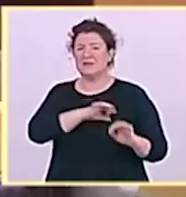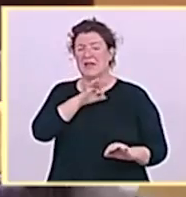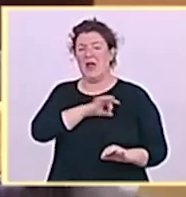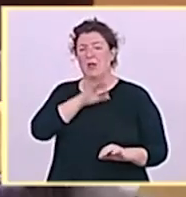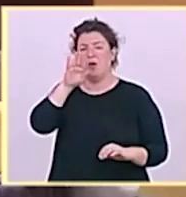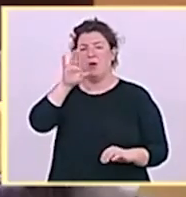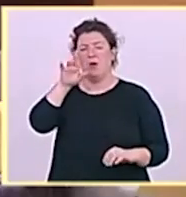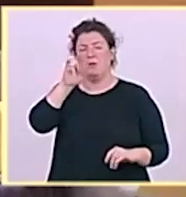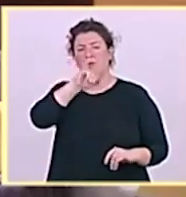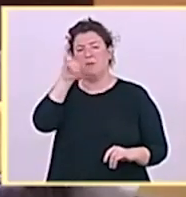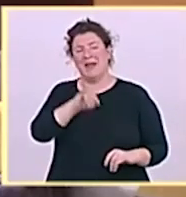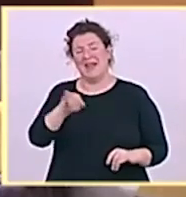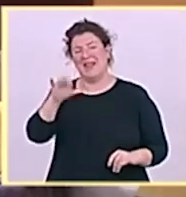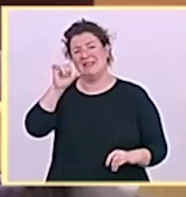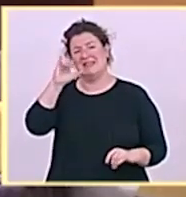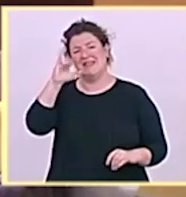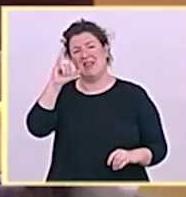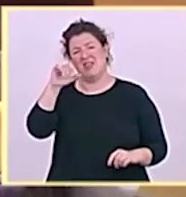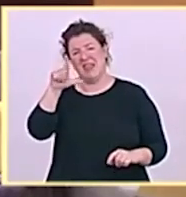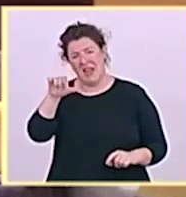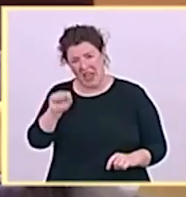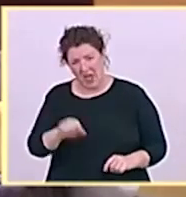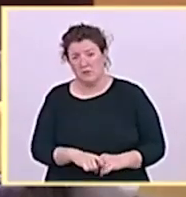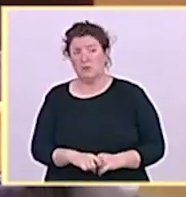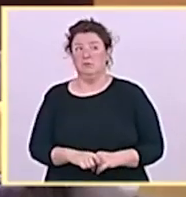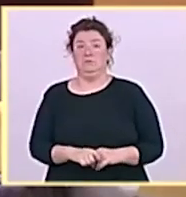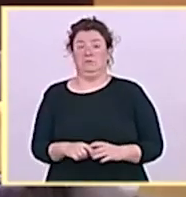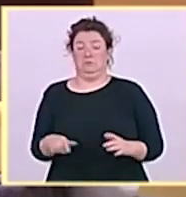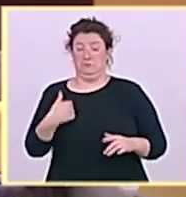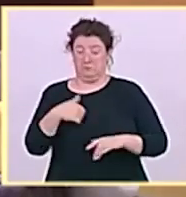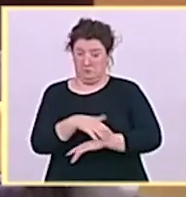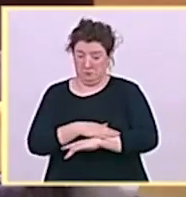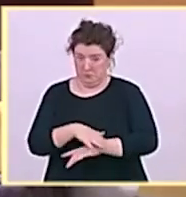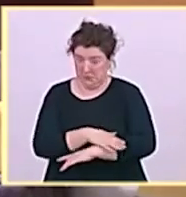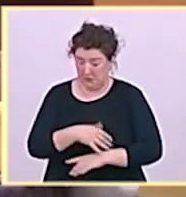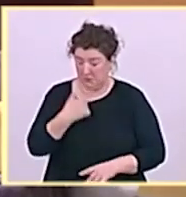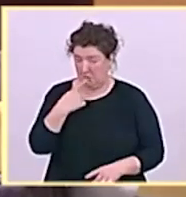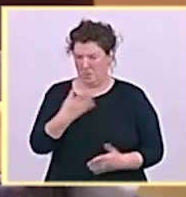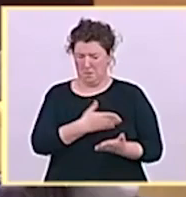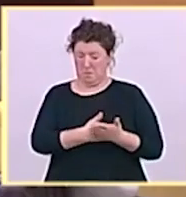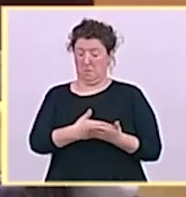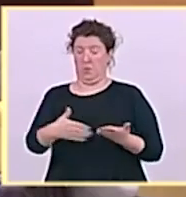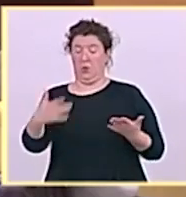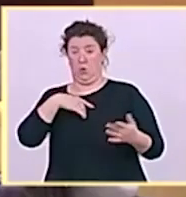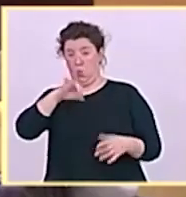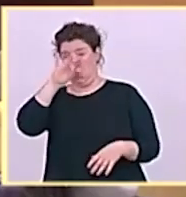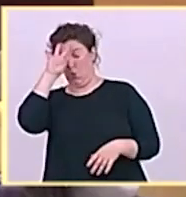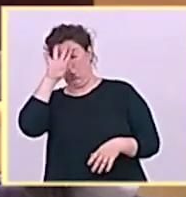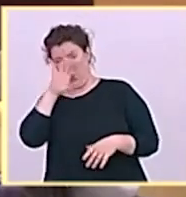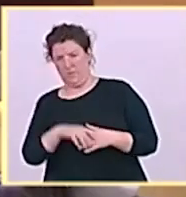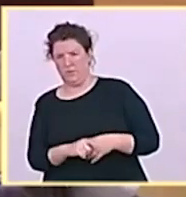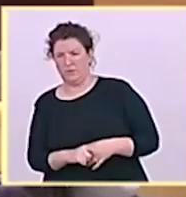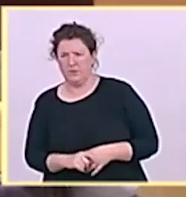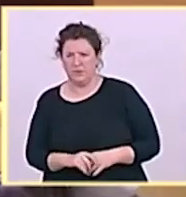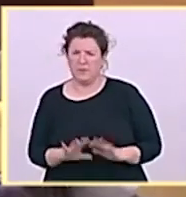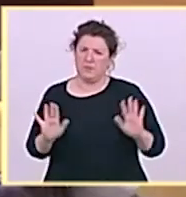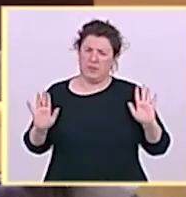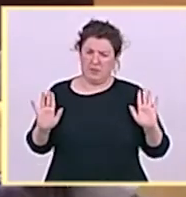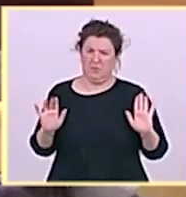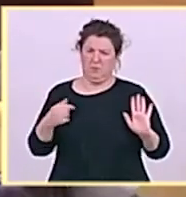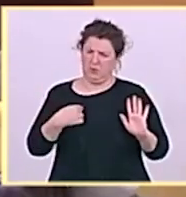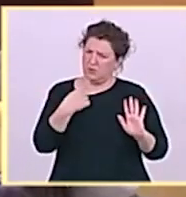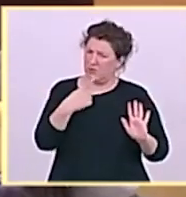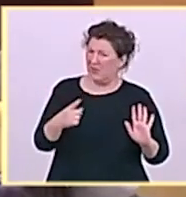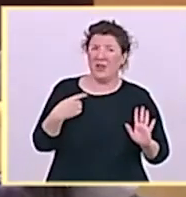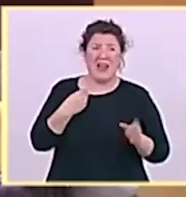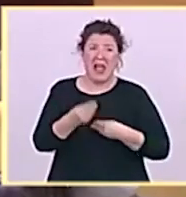sorprendió tantos millones que le dijo. Señor Ministro, no diré yo que no se ha hecho nada. Claro que se ha hecho algo, faltaría más, ante la mayor